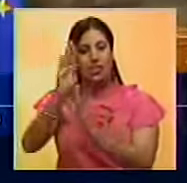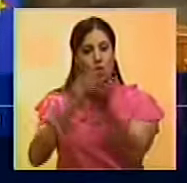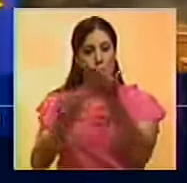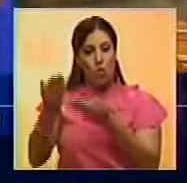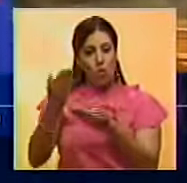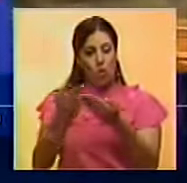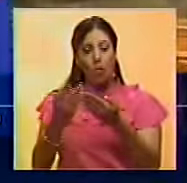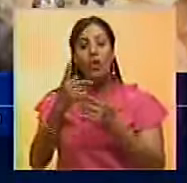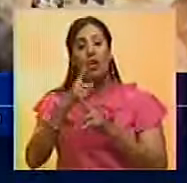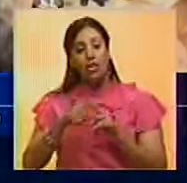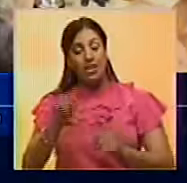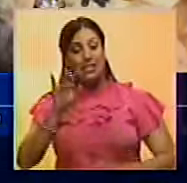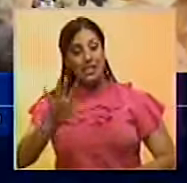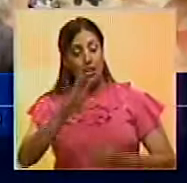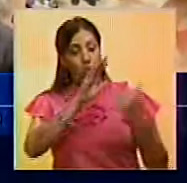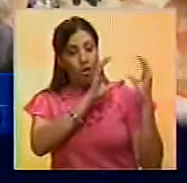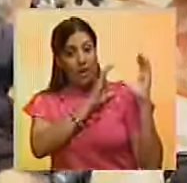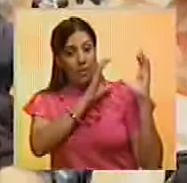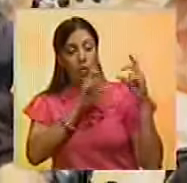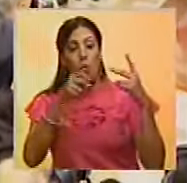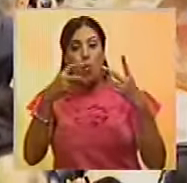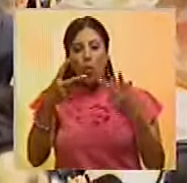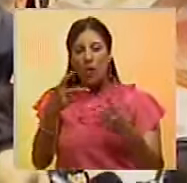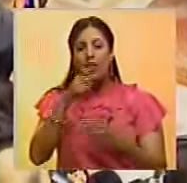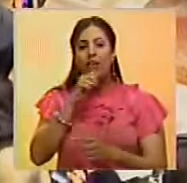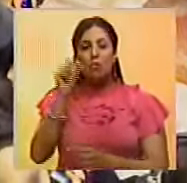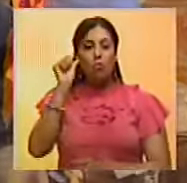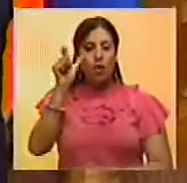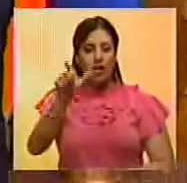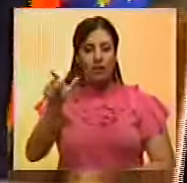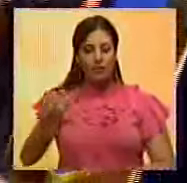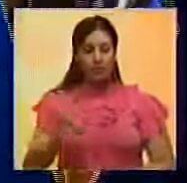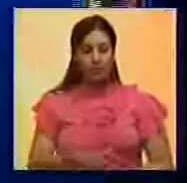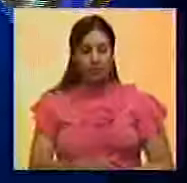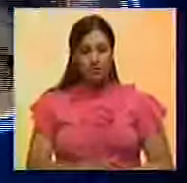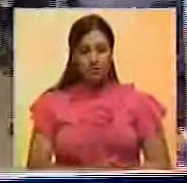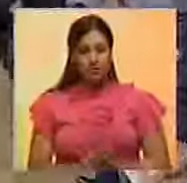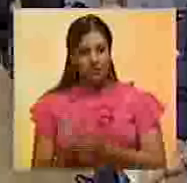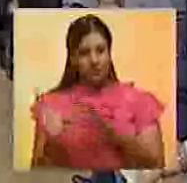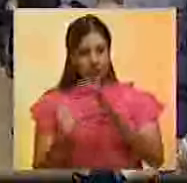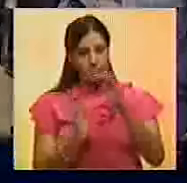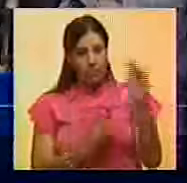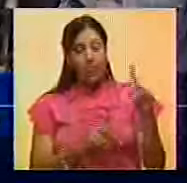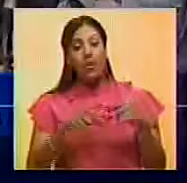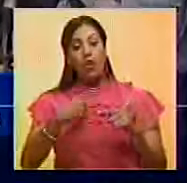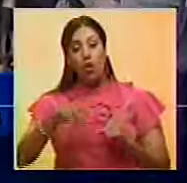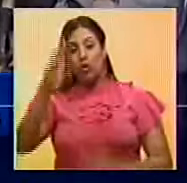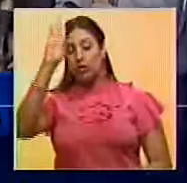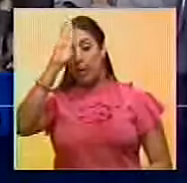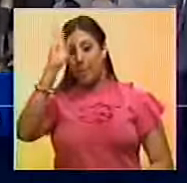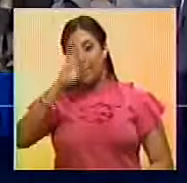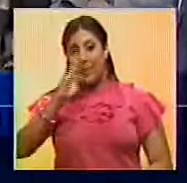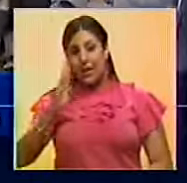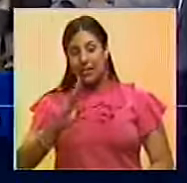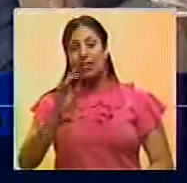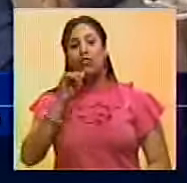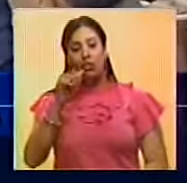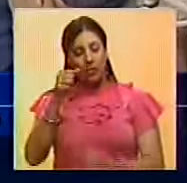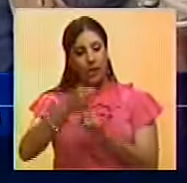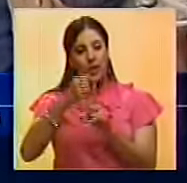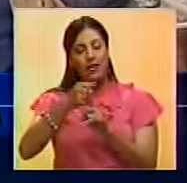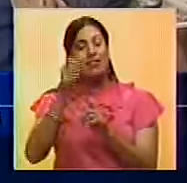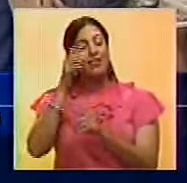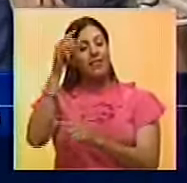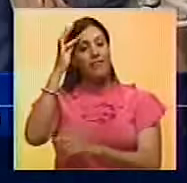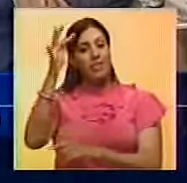Económico. Cinco cargos serán ejercidos por mujeres. En Brasil el presidente Michel Temer insistió a